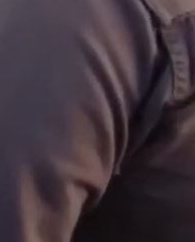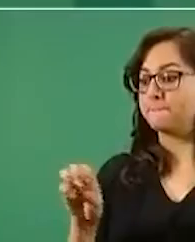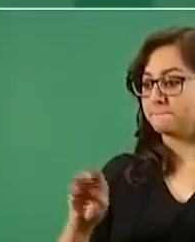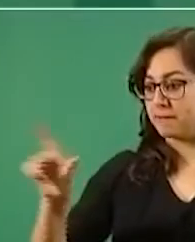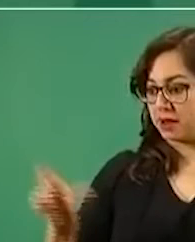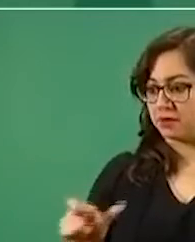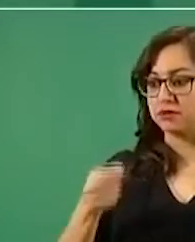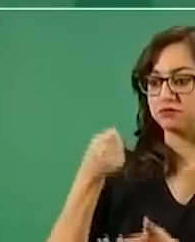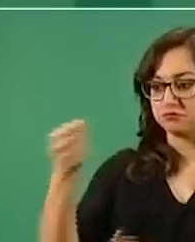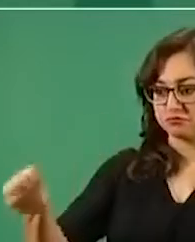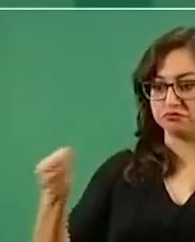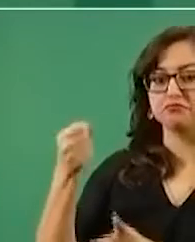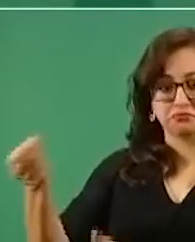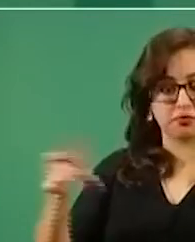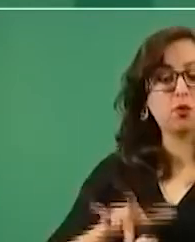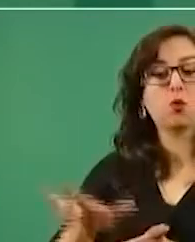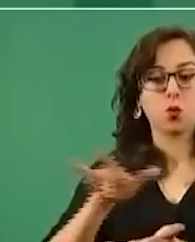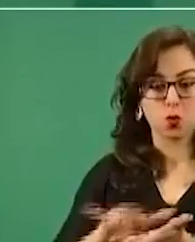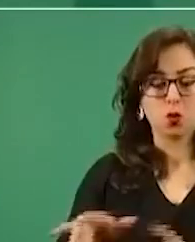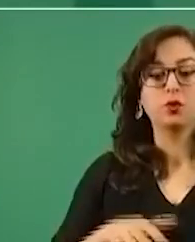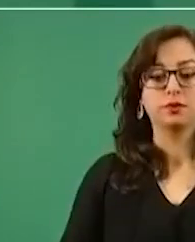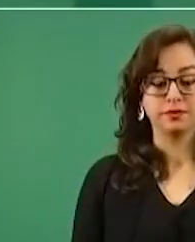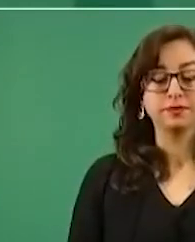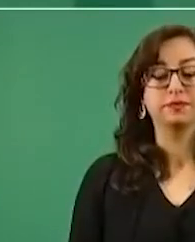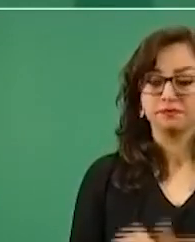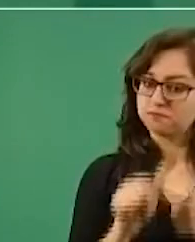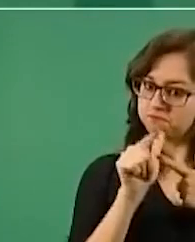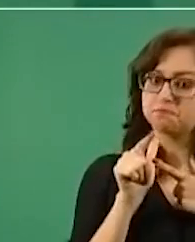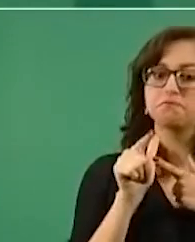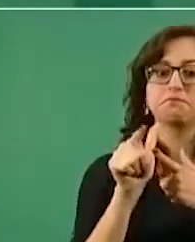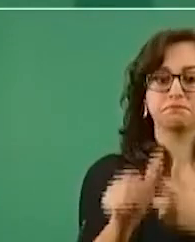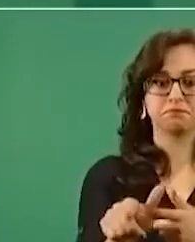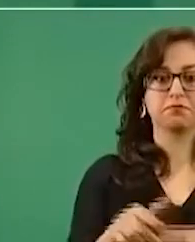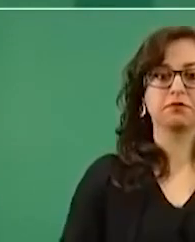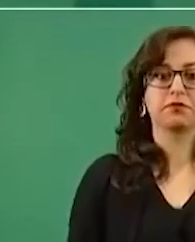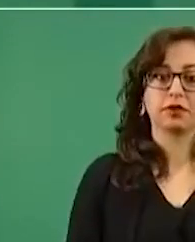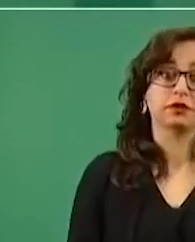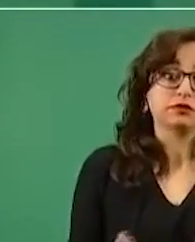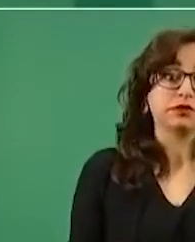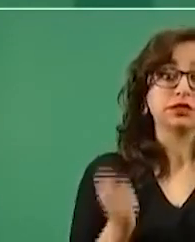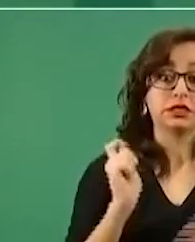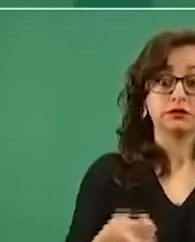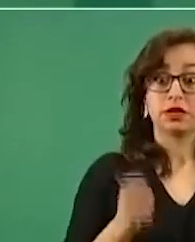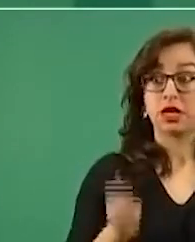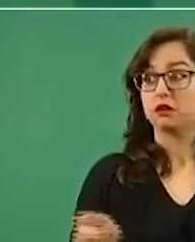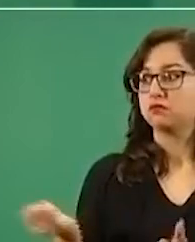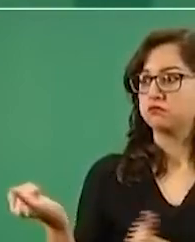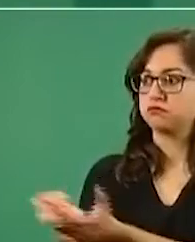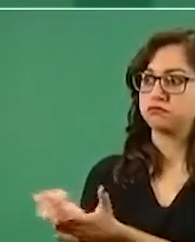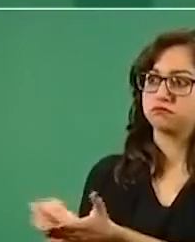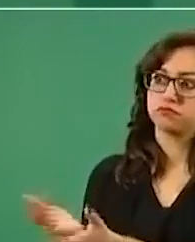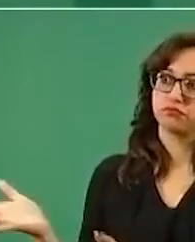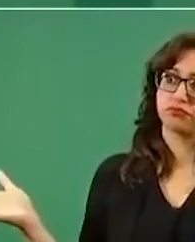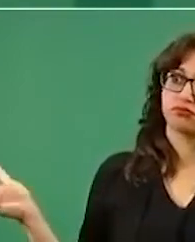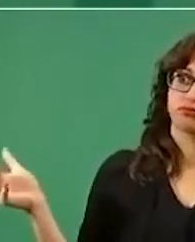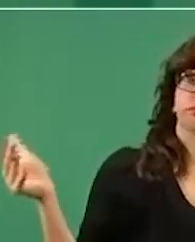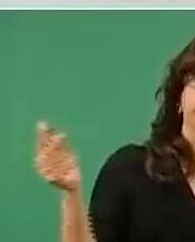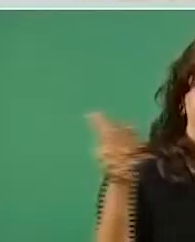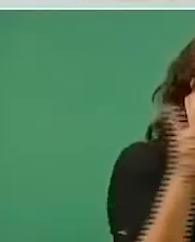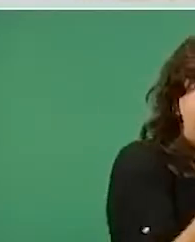financiamiento público, con el presupuesto, a las dos